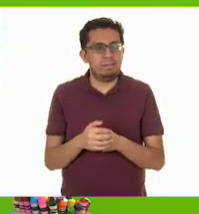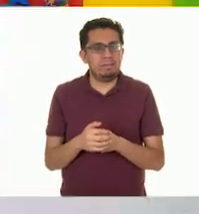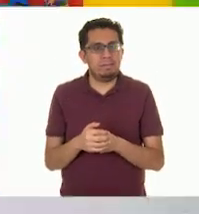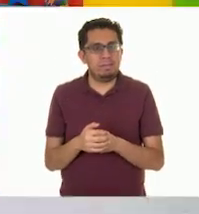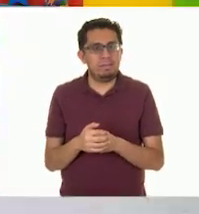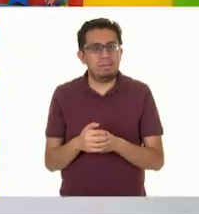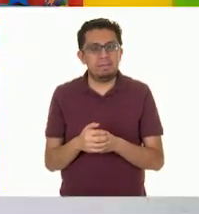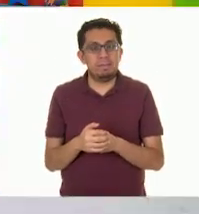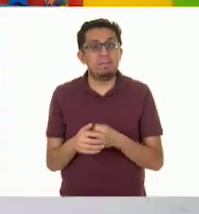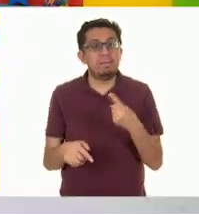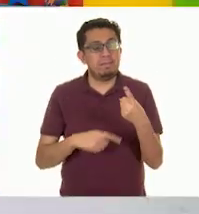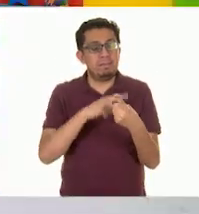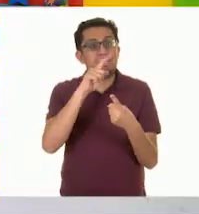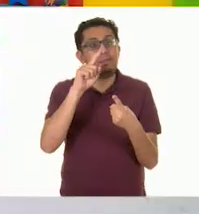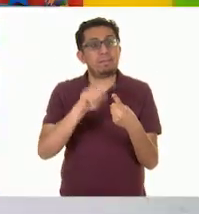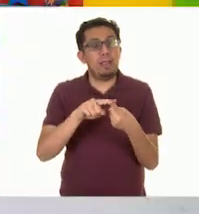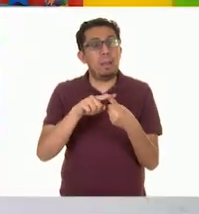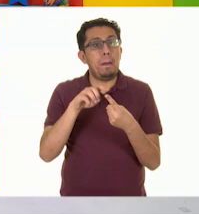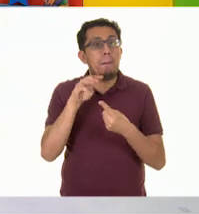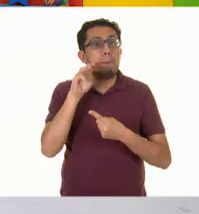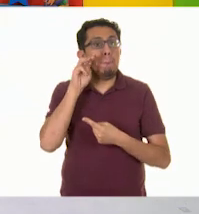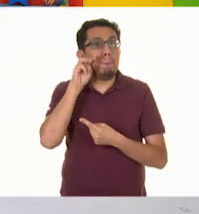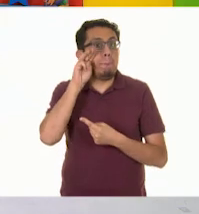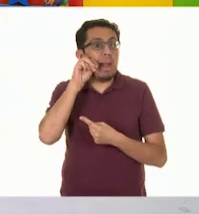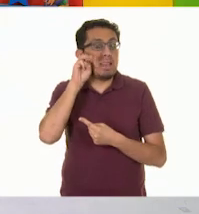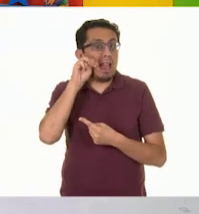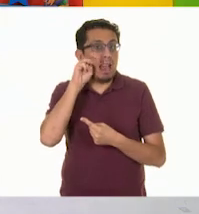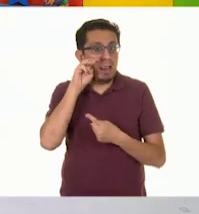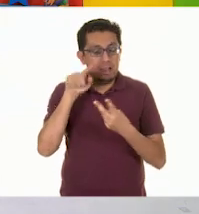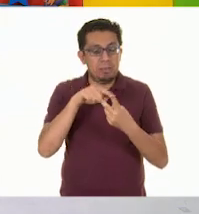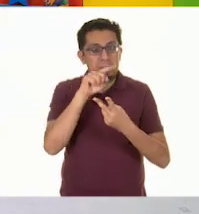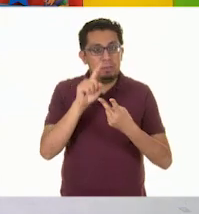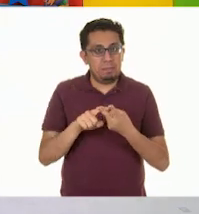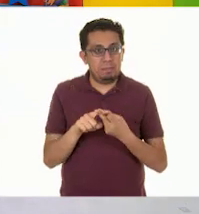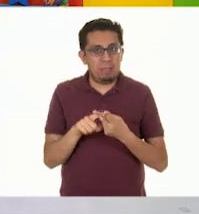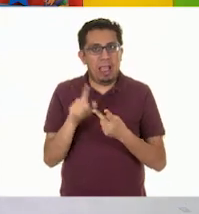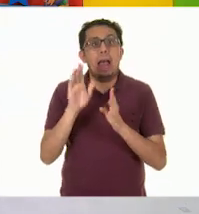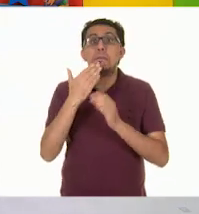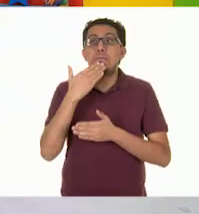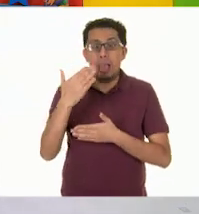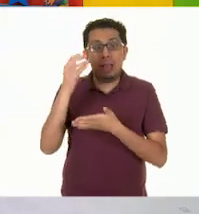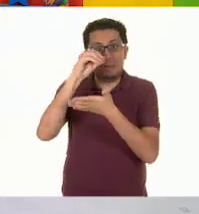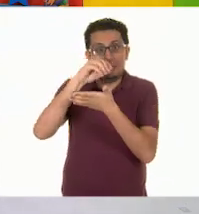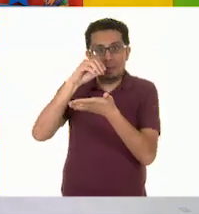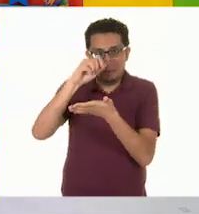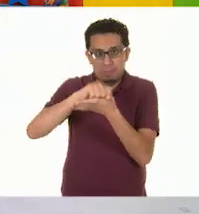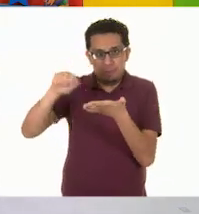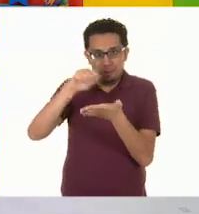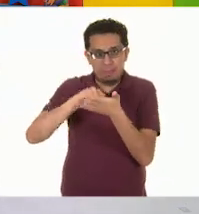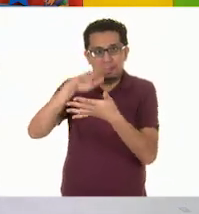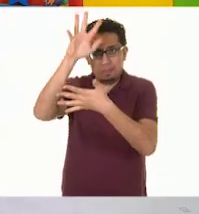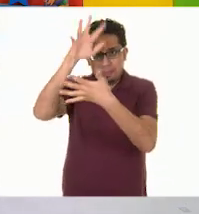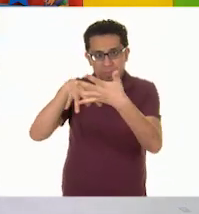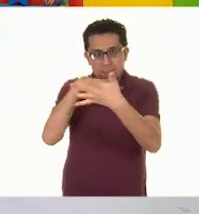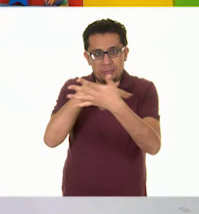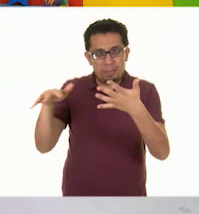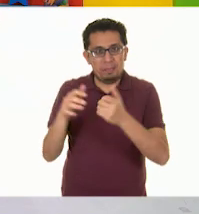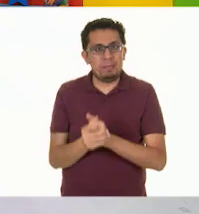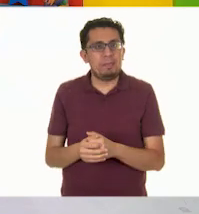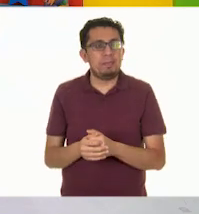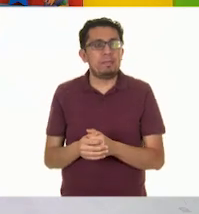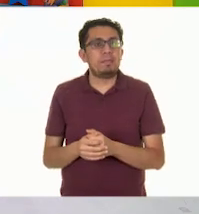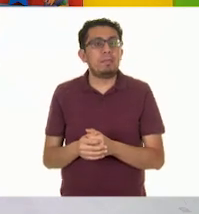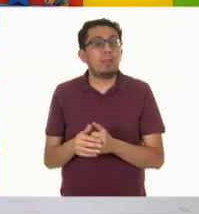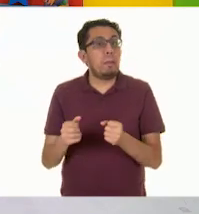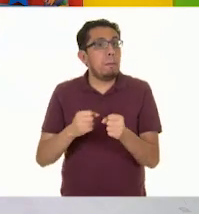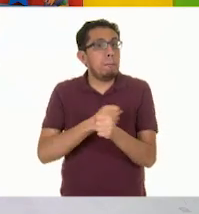¡El mandarino! ¡Ay, muy bien! Vamos a registrarlo en la tabla. ¡Sí! Primer